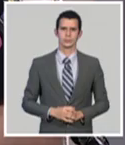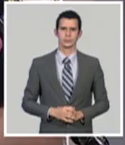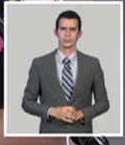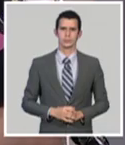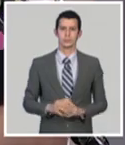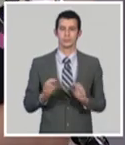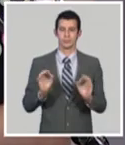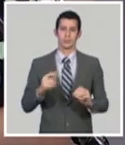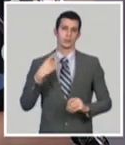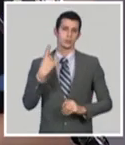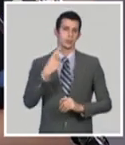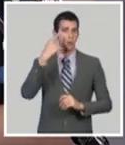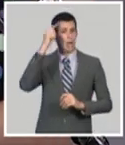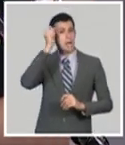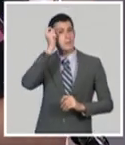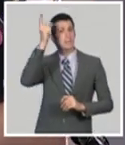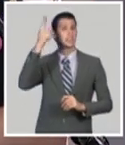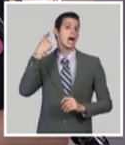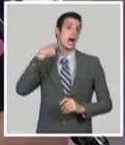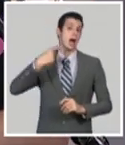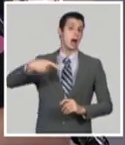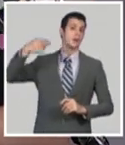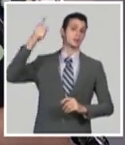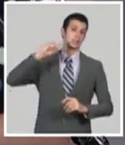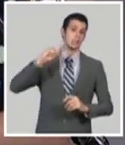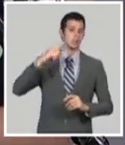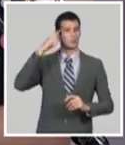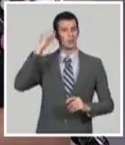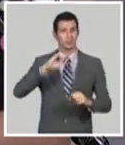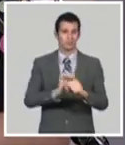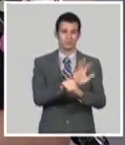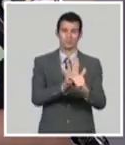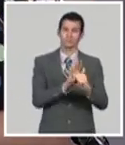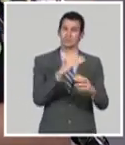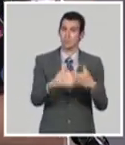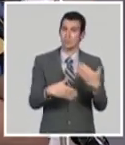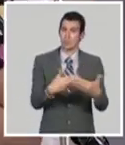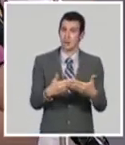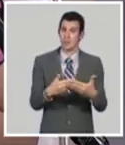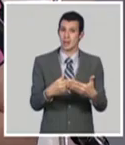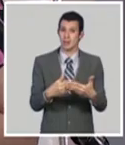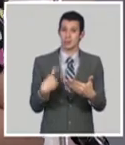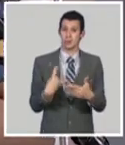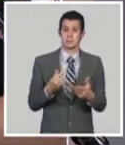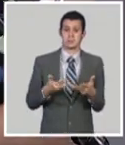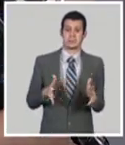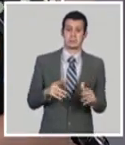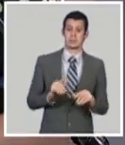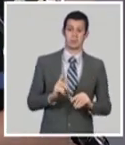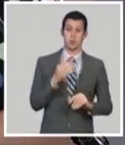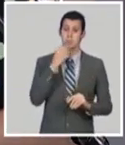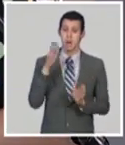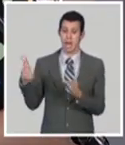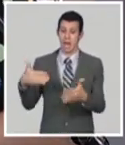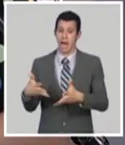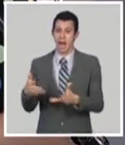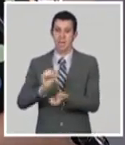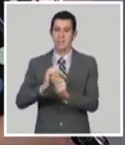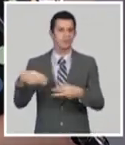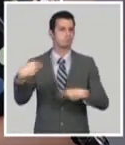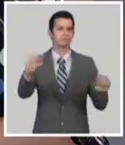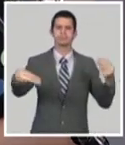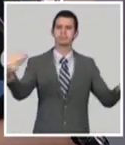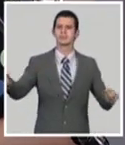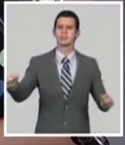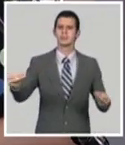la COVID, hay un grupo de cargas que entraron al país de la población, dígase por la vía del menaje,